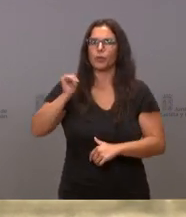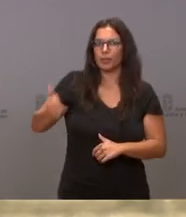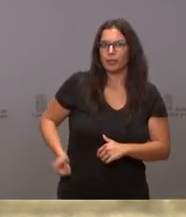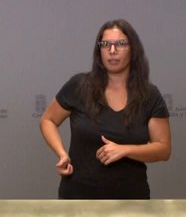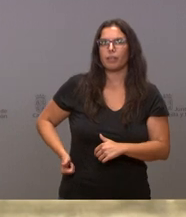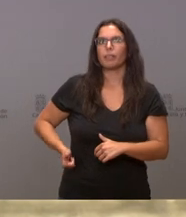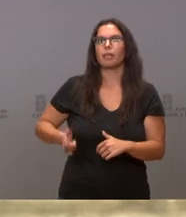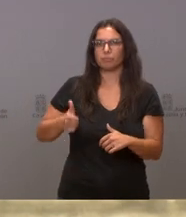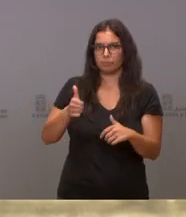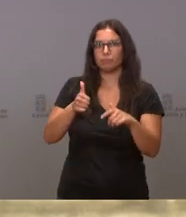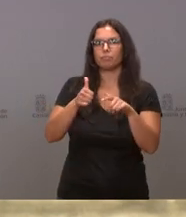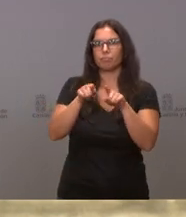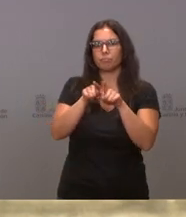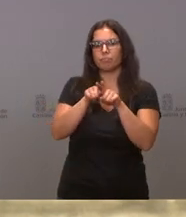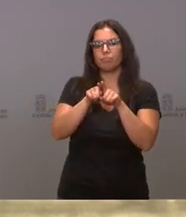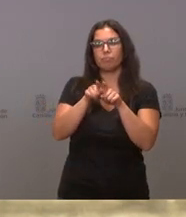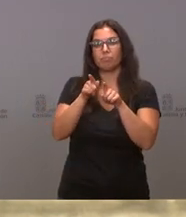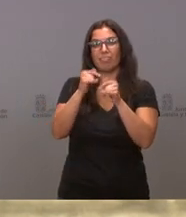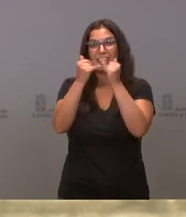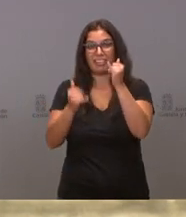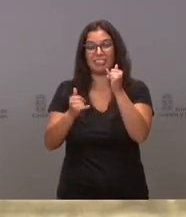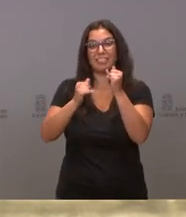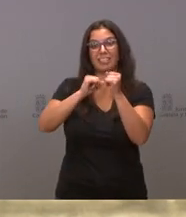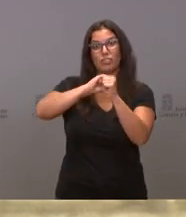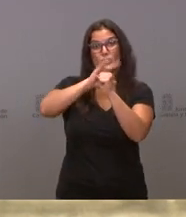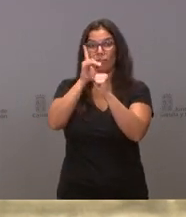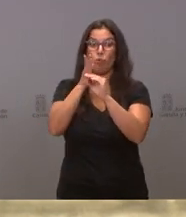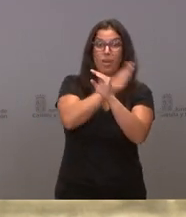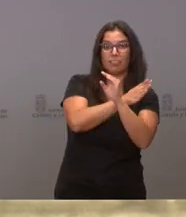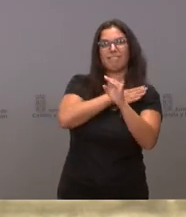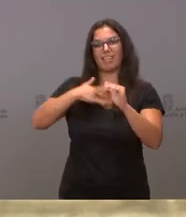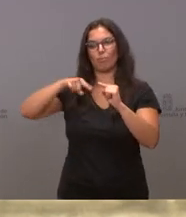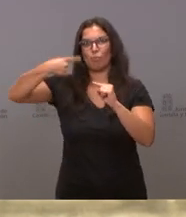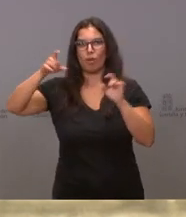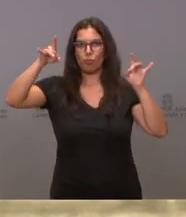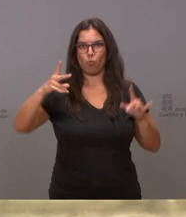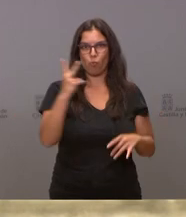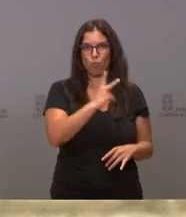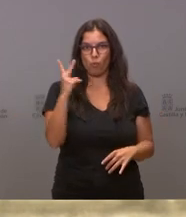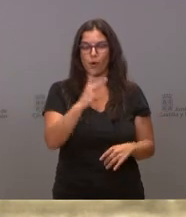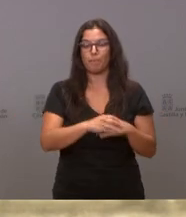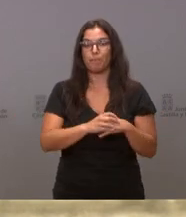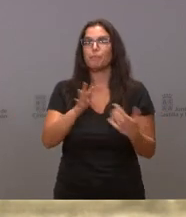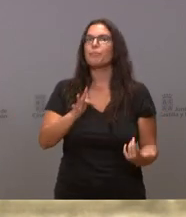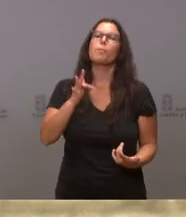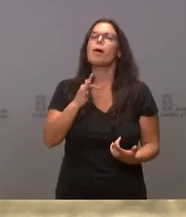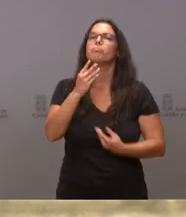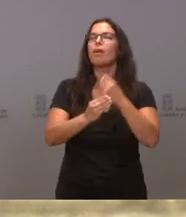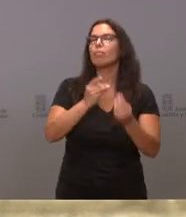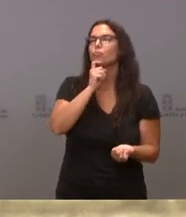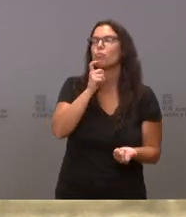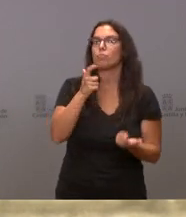previo a la crisis de la pandemia. Y, además, lo queremos hacer con menos paro,